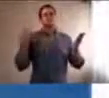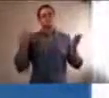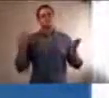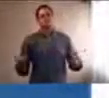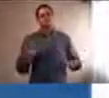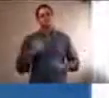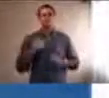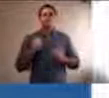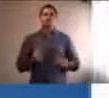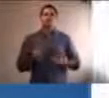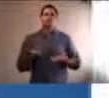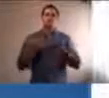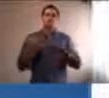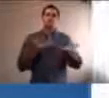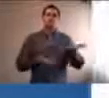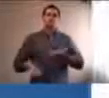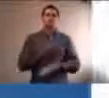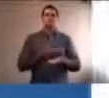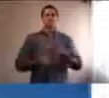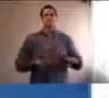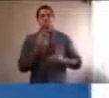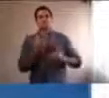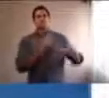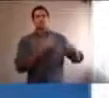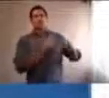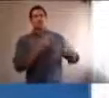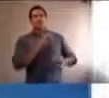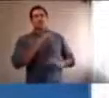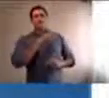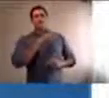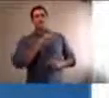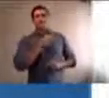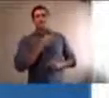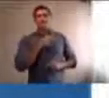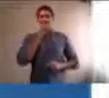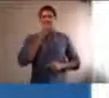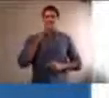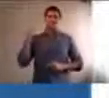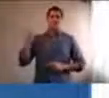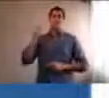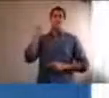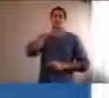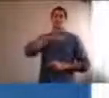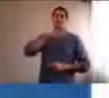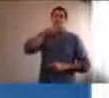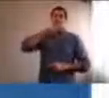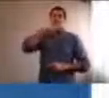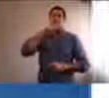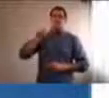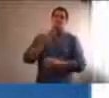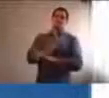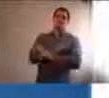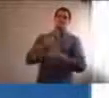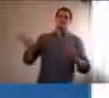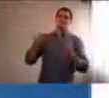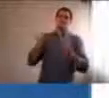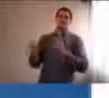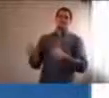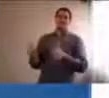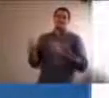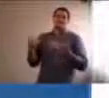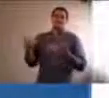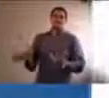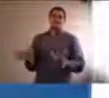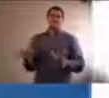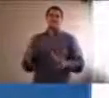yo, Jiménez, no sé si querés agregar algo más. Un montón, me pareció divino. Ya está. Sí me parece importante esto también de